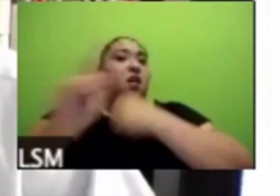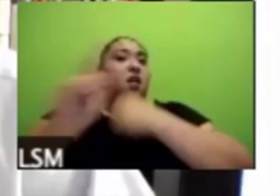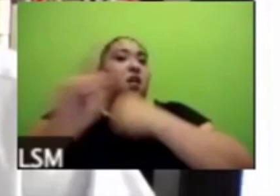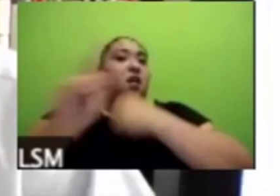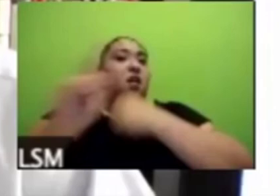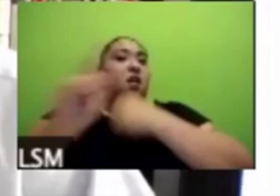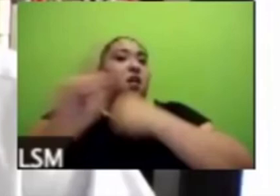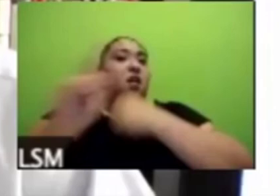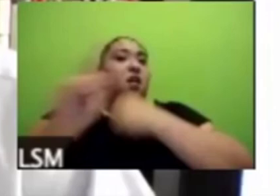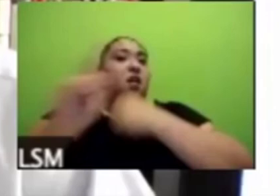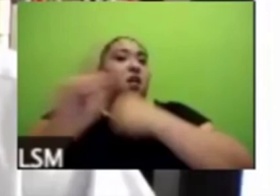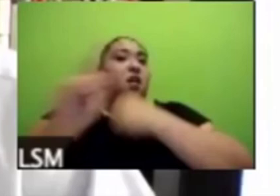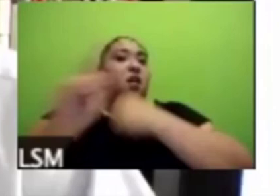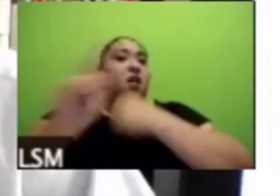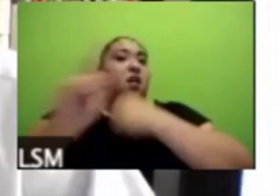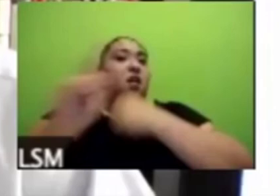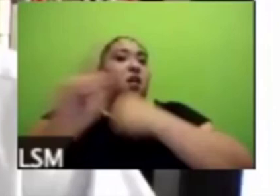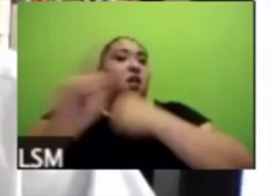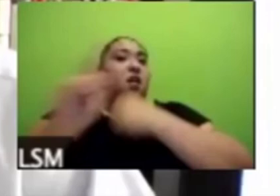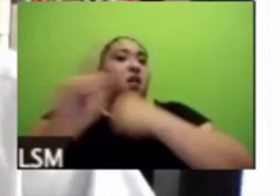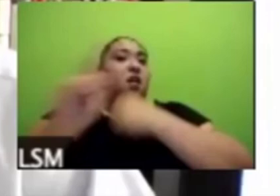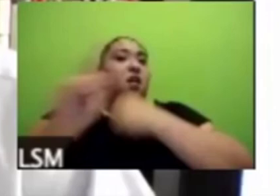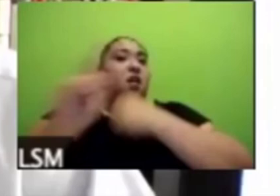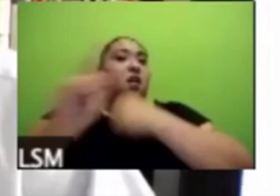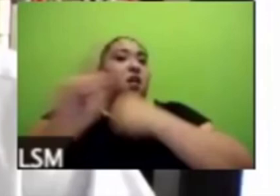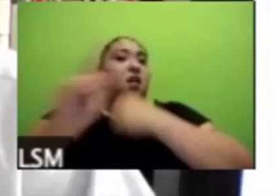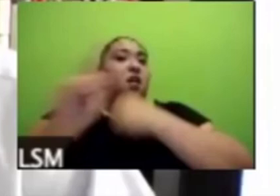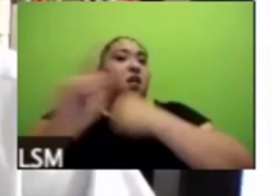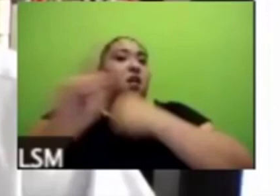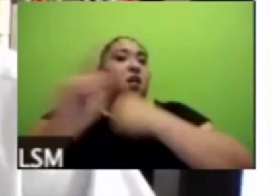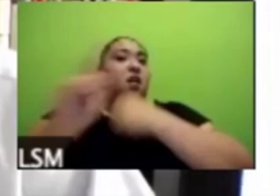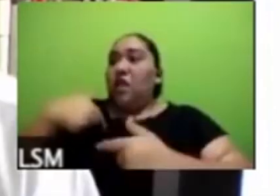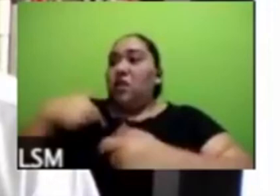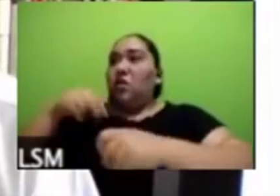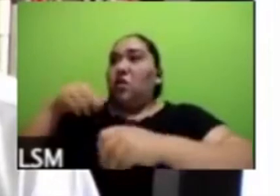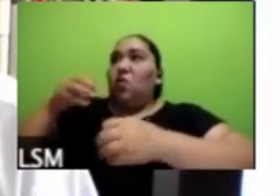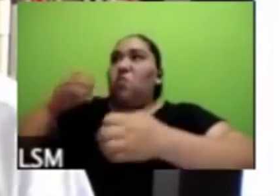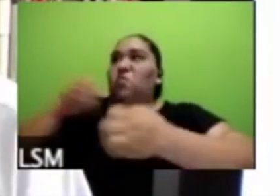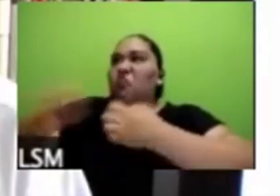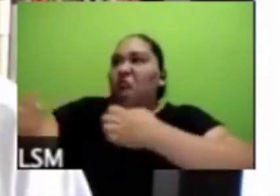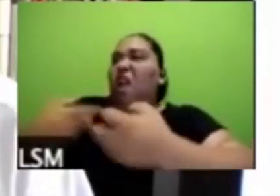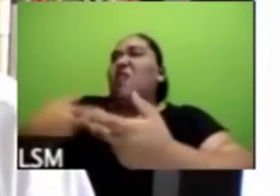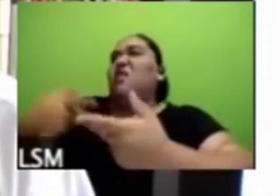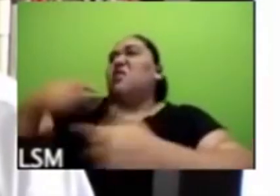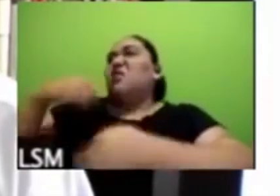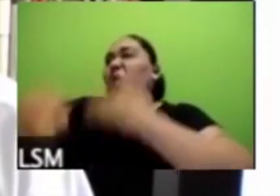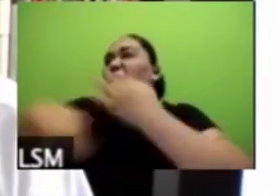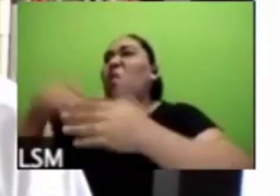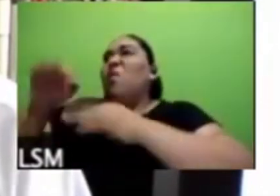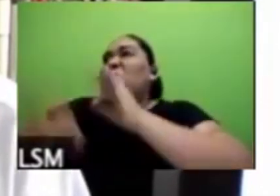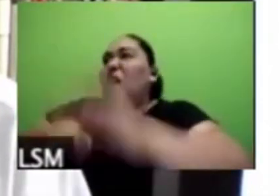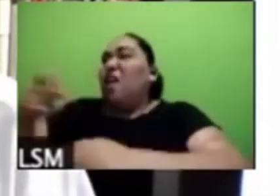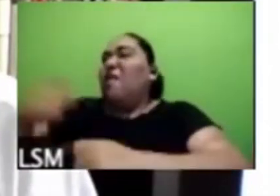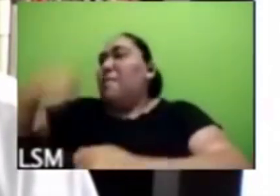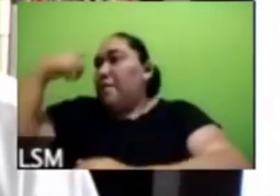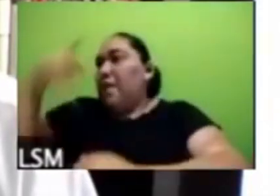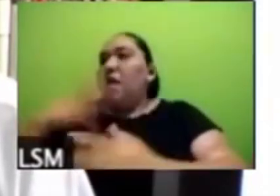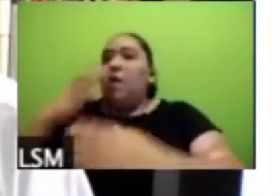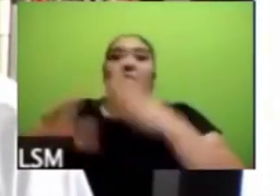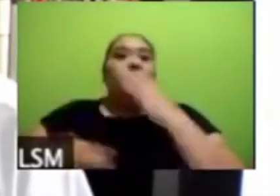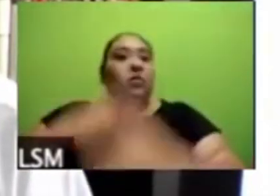suceden para decirlo de alguna manera general es decir armamentos distintos